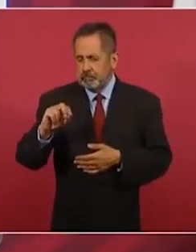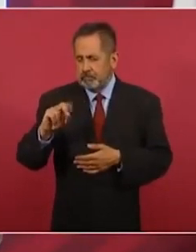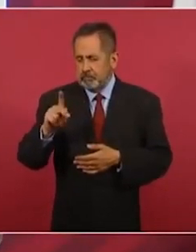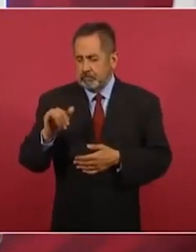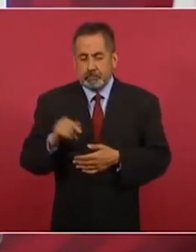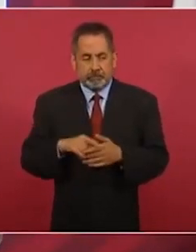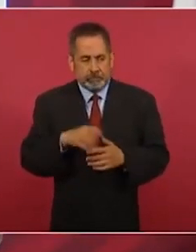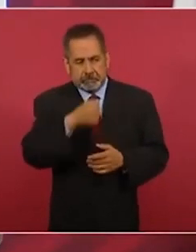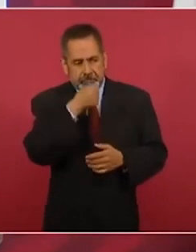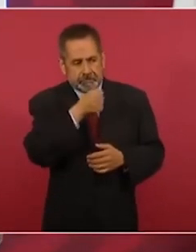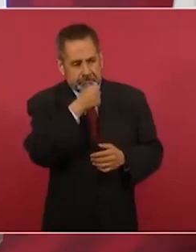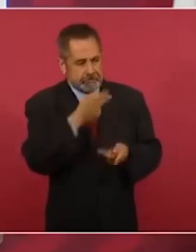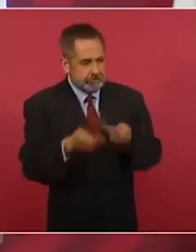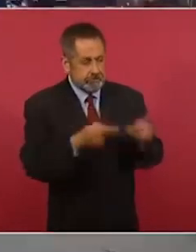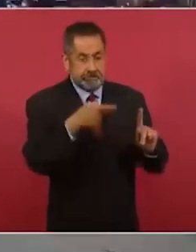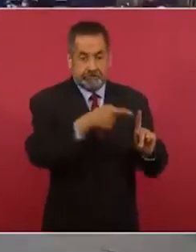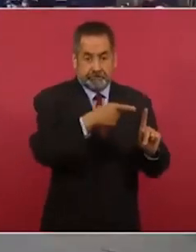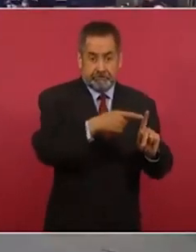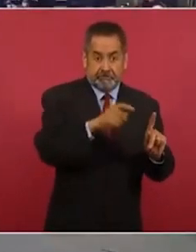entrevistan a él